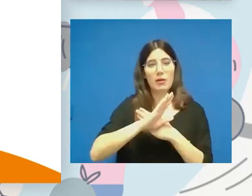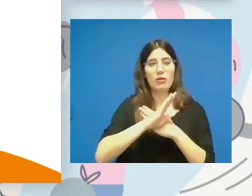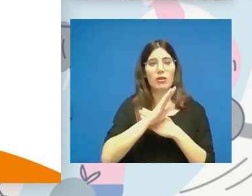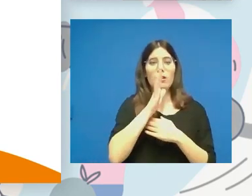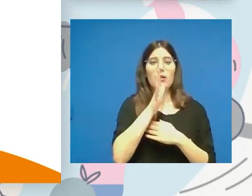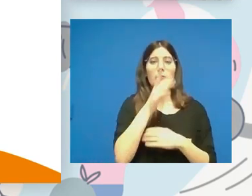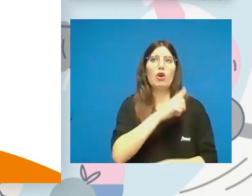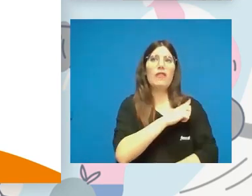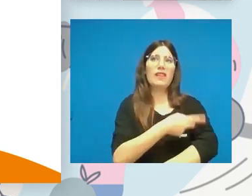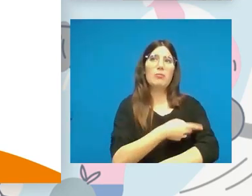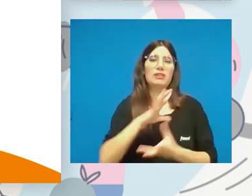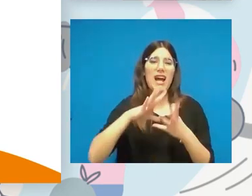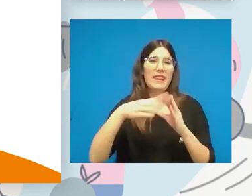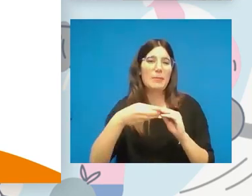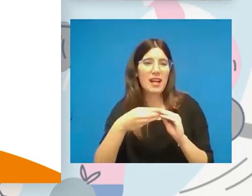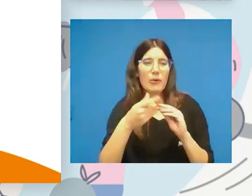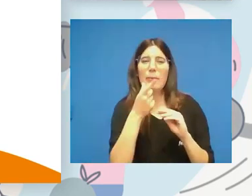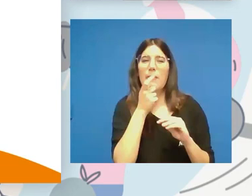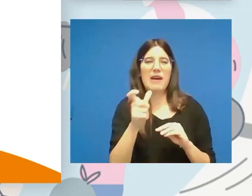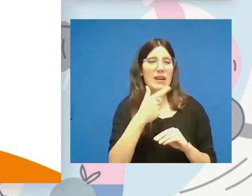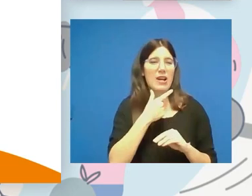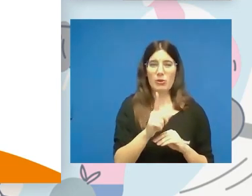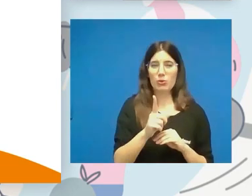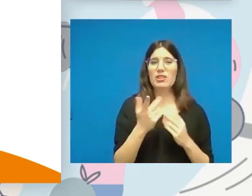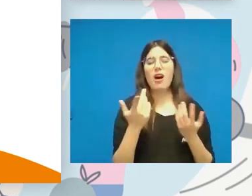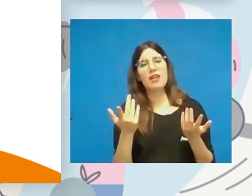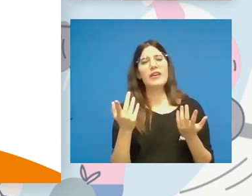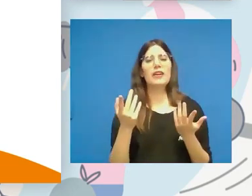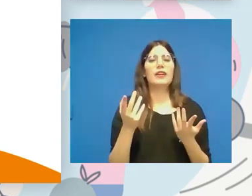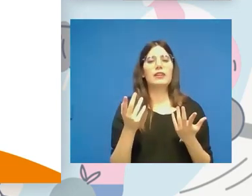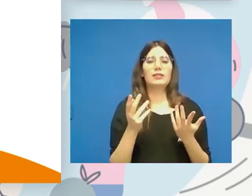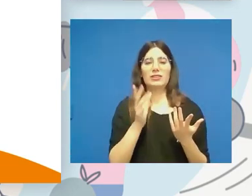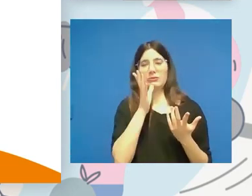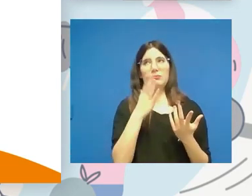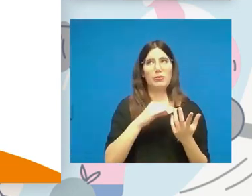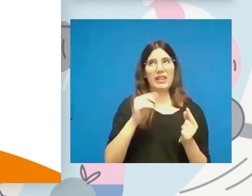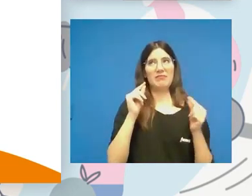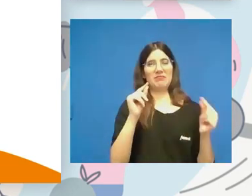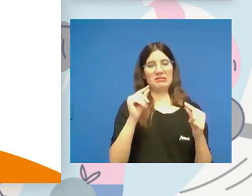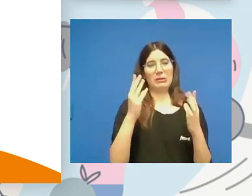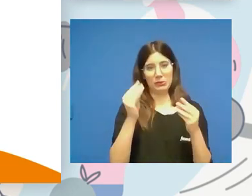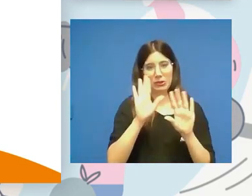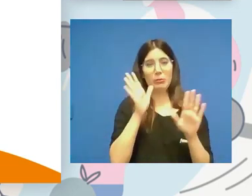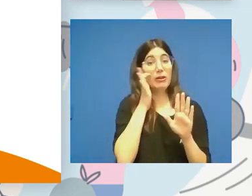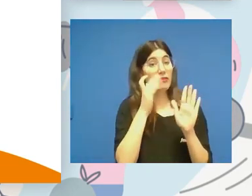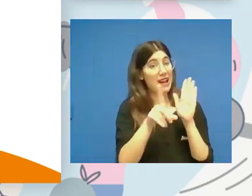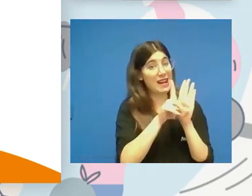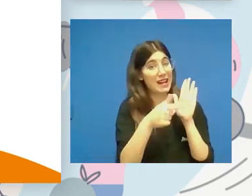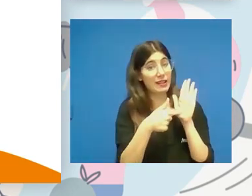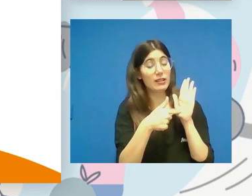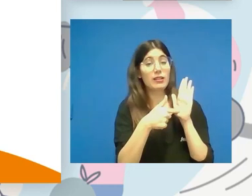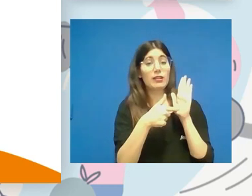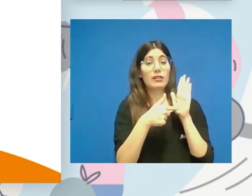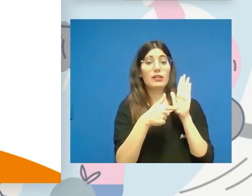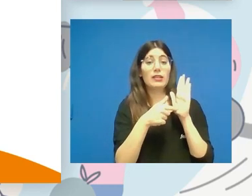deporte adaptado. Bueno, no quiero entrar en este tema porque puede ser muy intenso, pero bueno, en la propia ley, en el ámbito